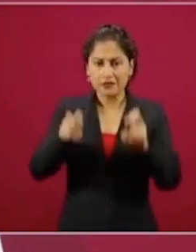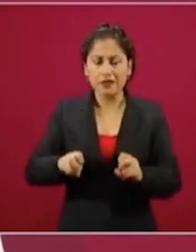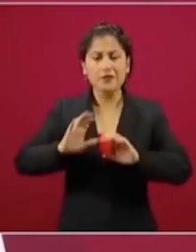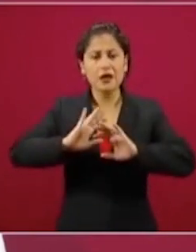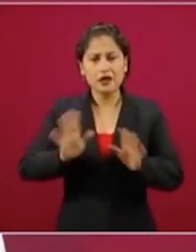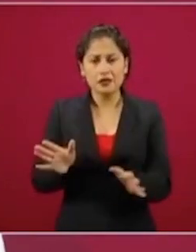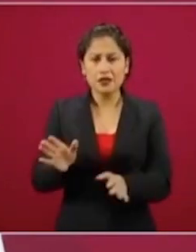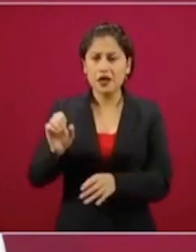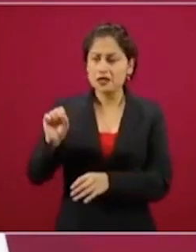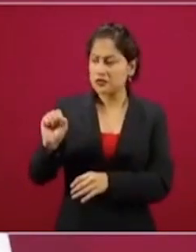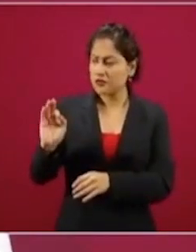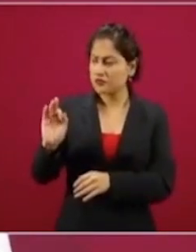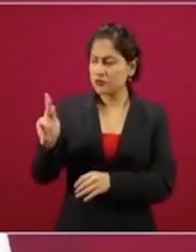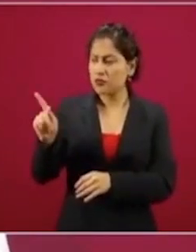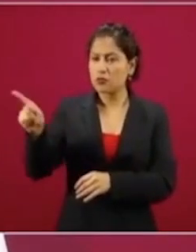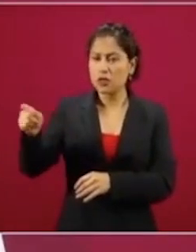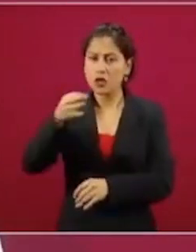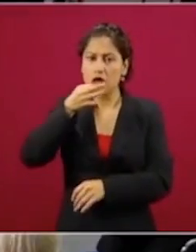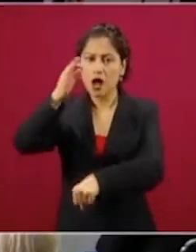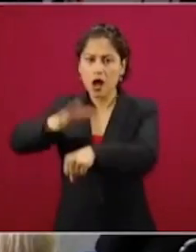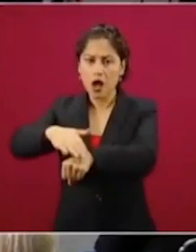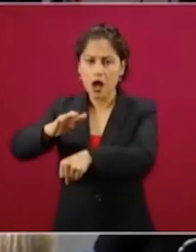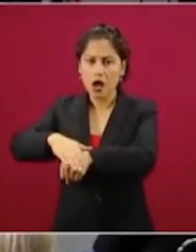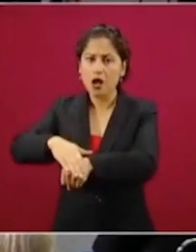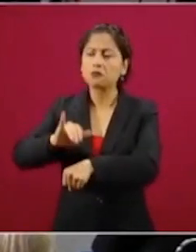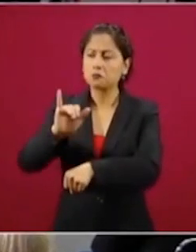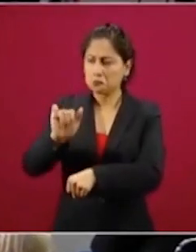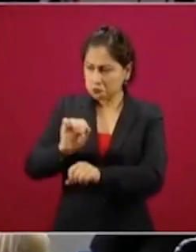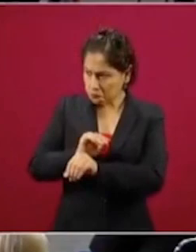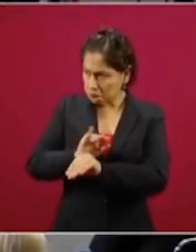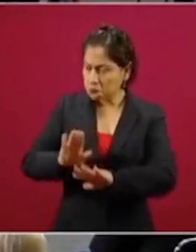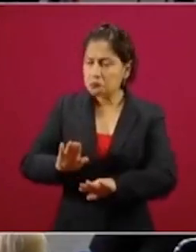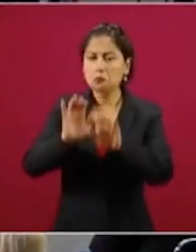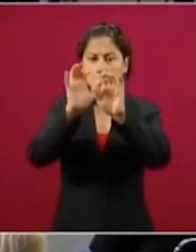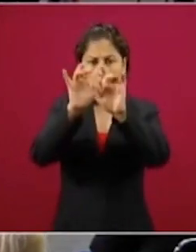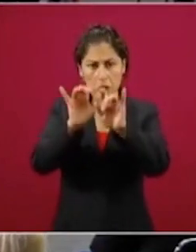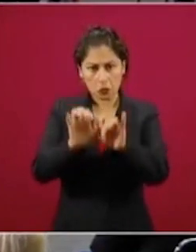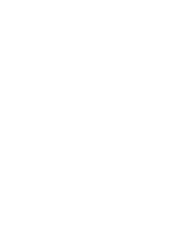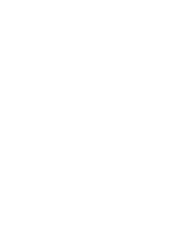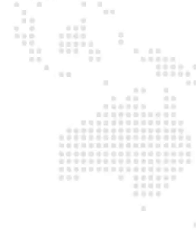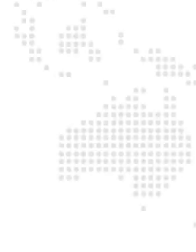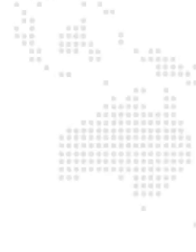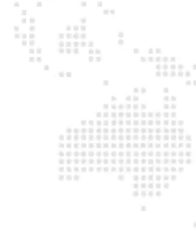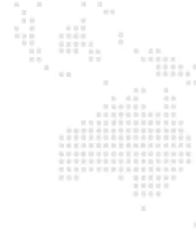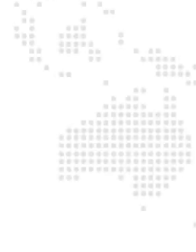hizo el requerimiento y se le va a contestar a cabalidad en los plazos establecidos.